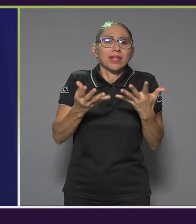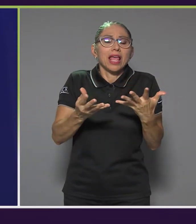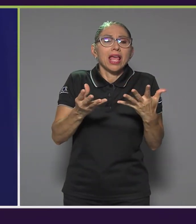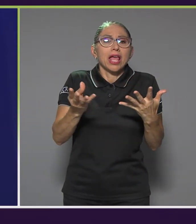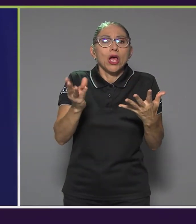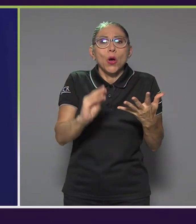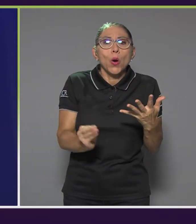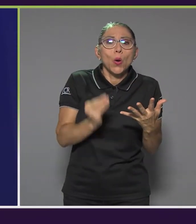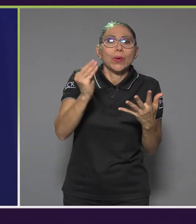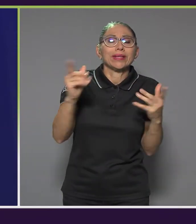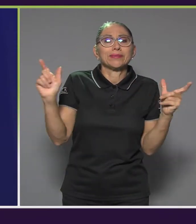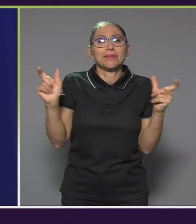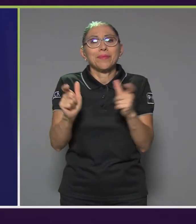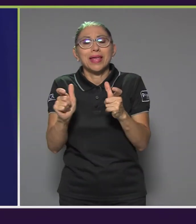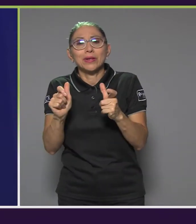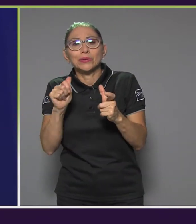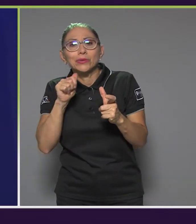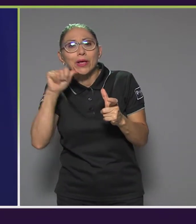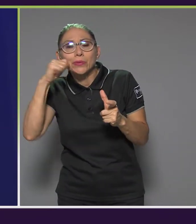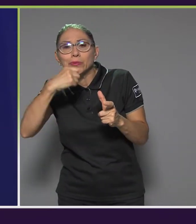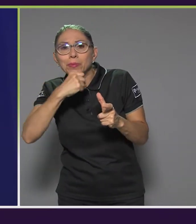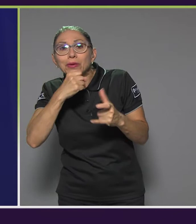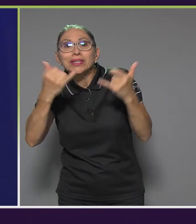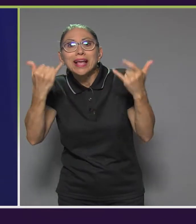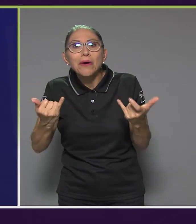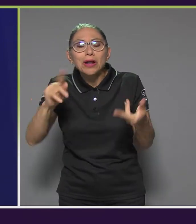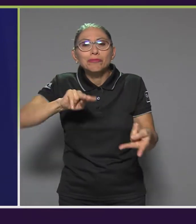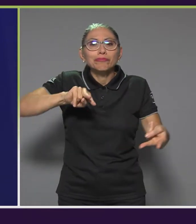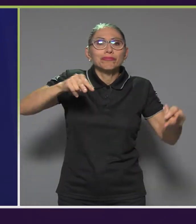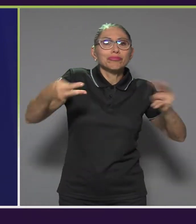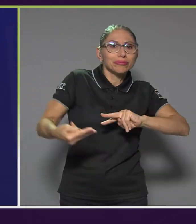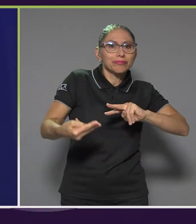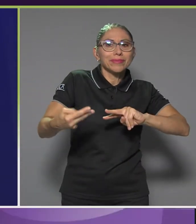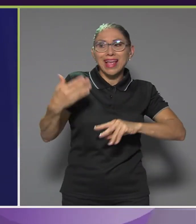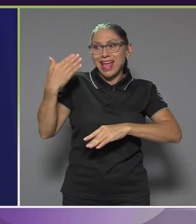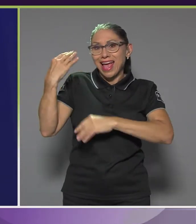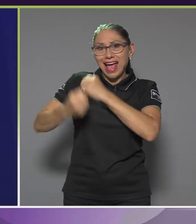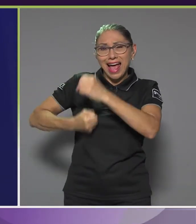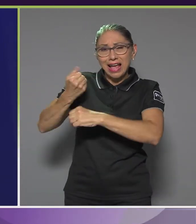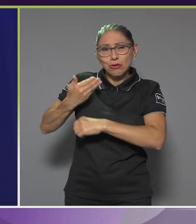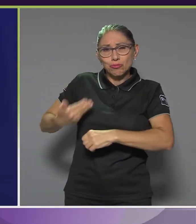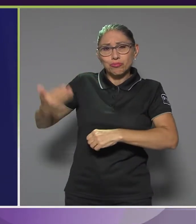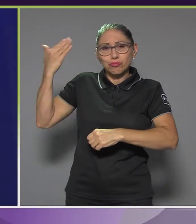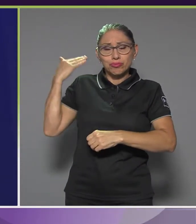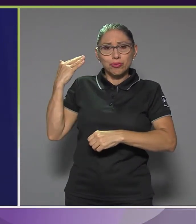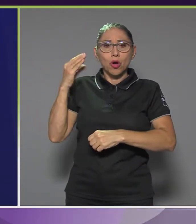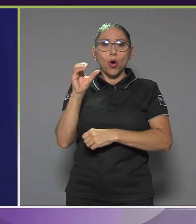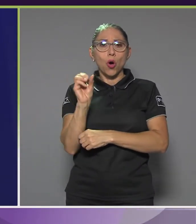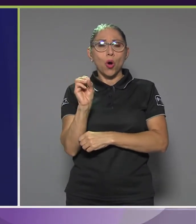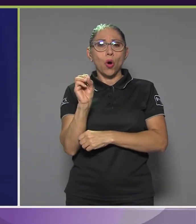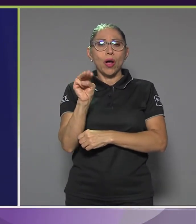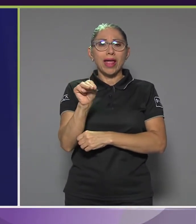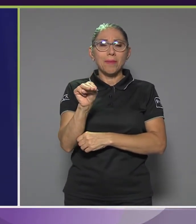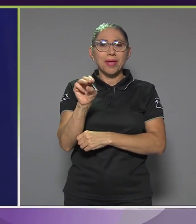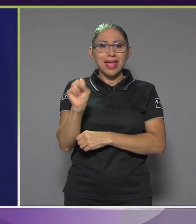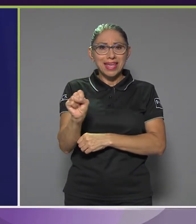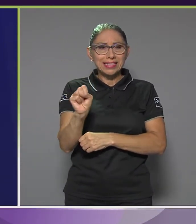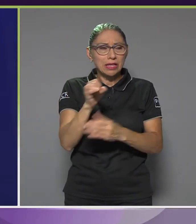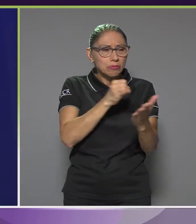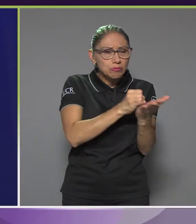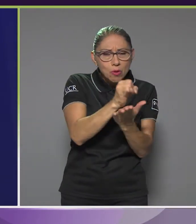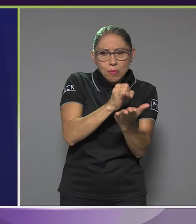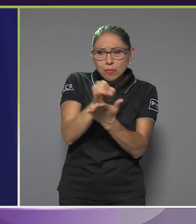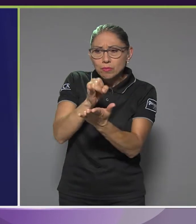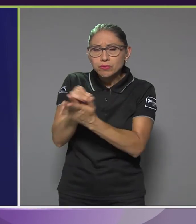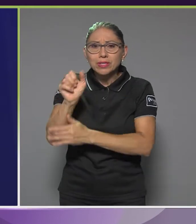2006 empieza una iniciativa de identificar las diferentes necesidades en 32 ciudades a nivel mundial. De